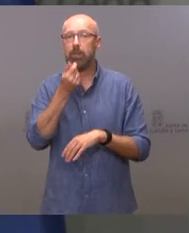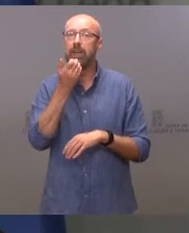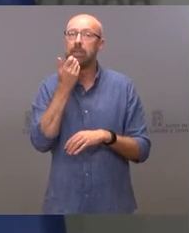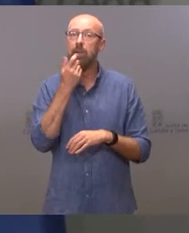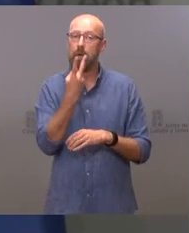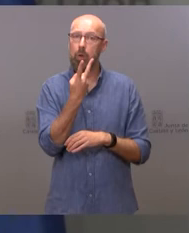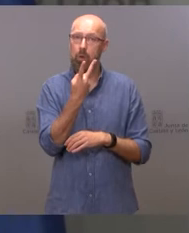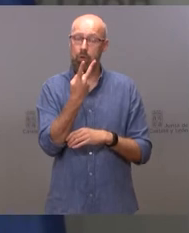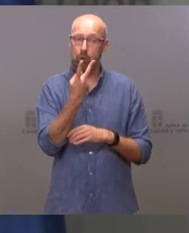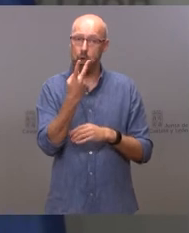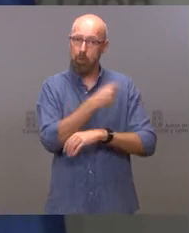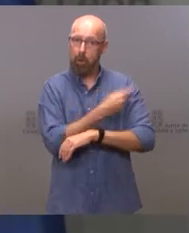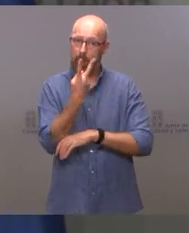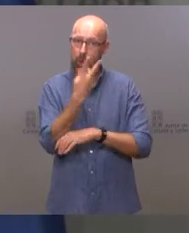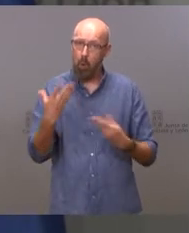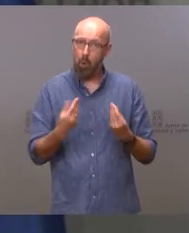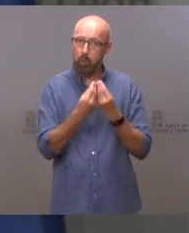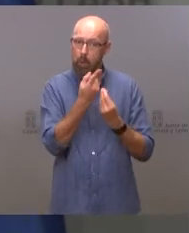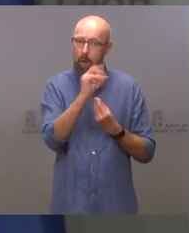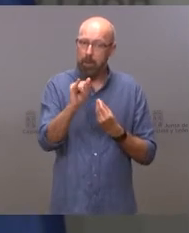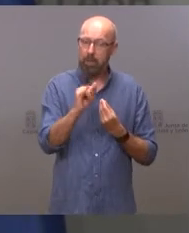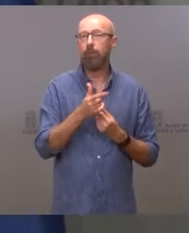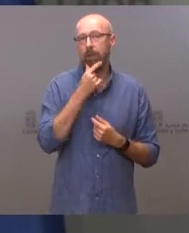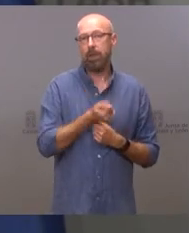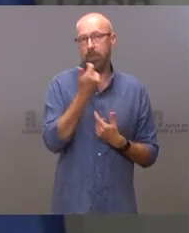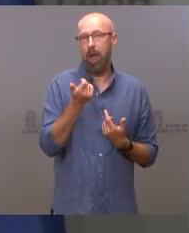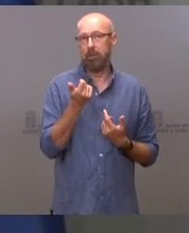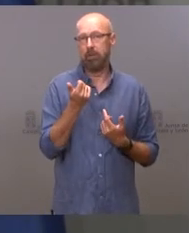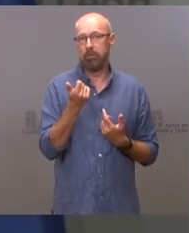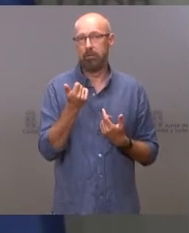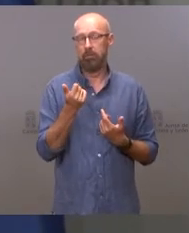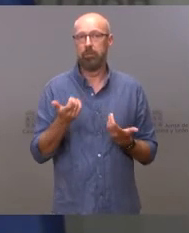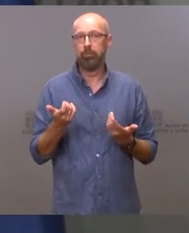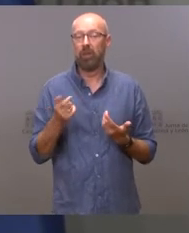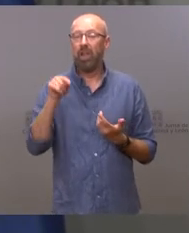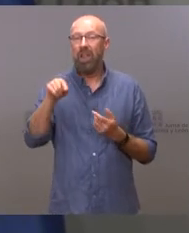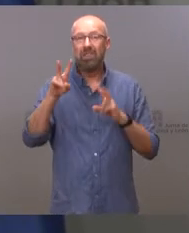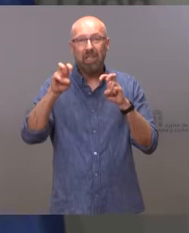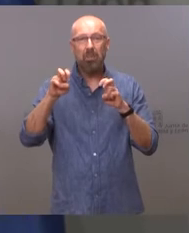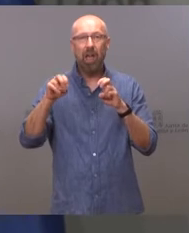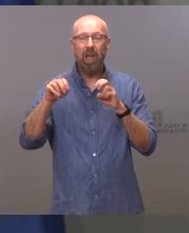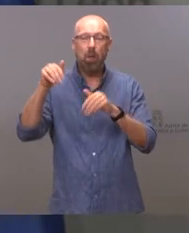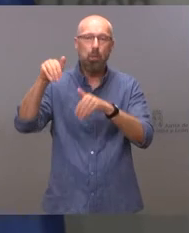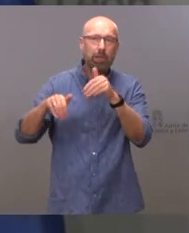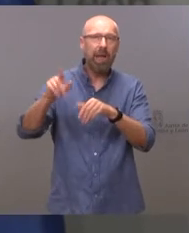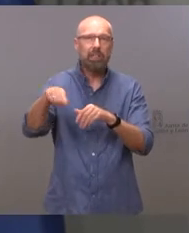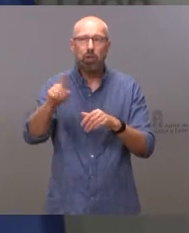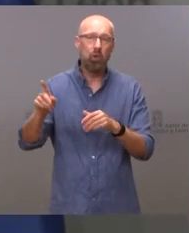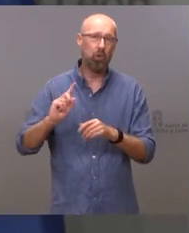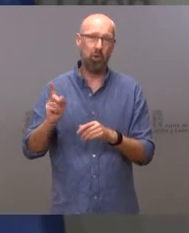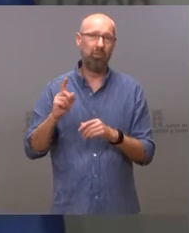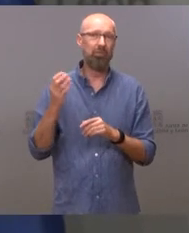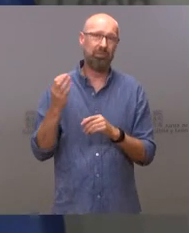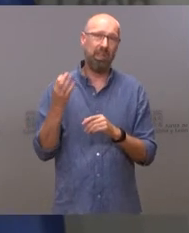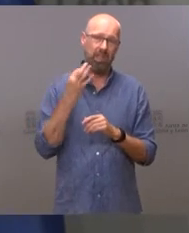hacerlo de dos veces. Pero eso, insisto, no se trata de una cosa que se vaya a votar, se trata de analizar los estudios